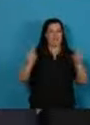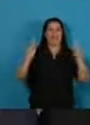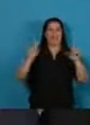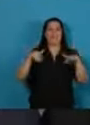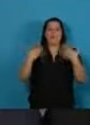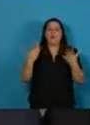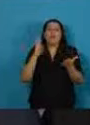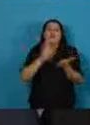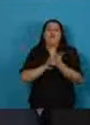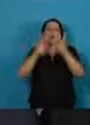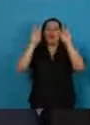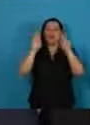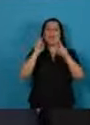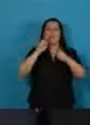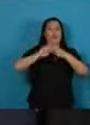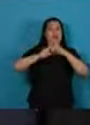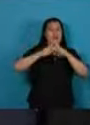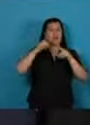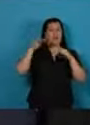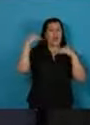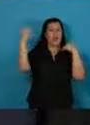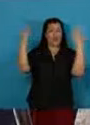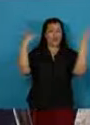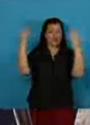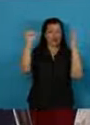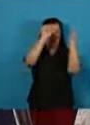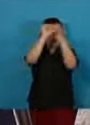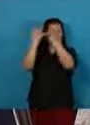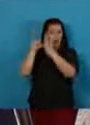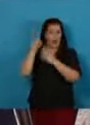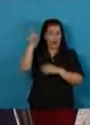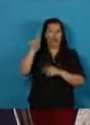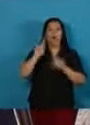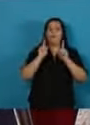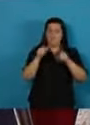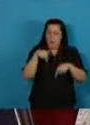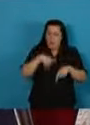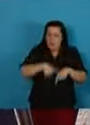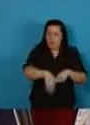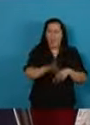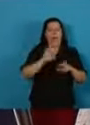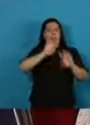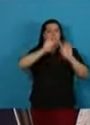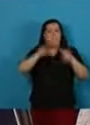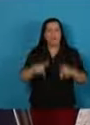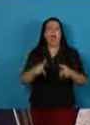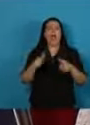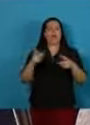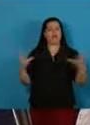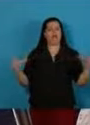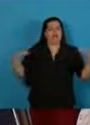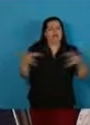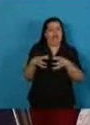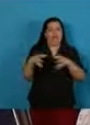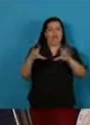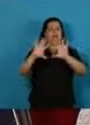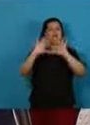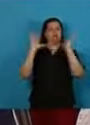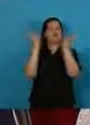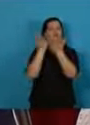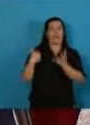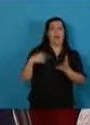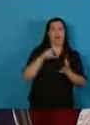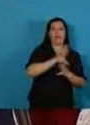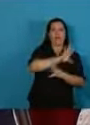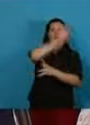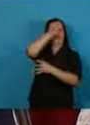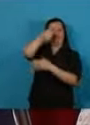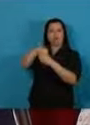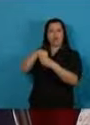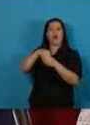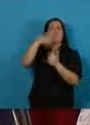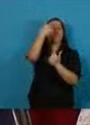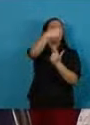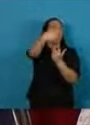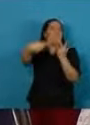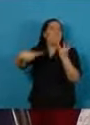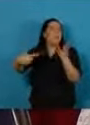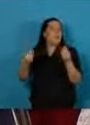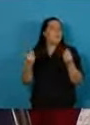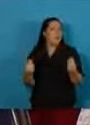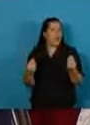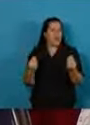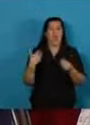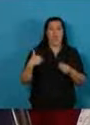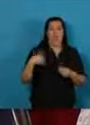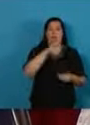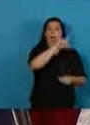materia de relaciones internacionales, pondremos en marcha una integración plural y global. Plural porque la Argentina